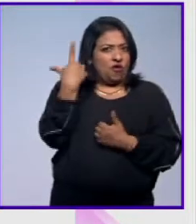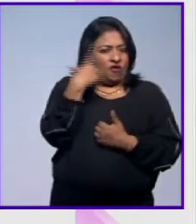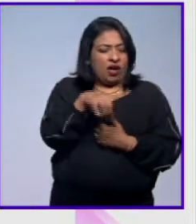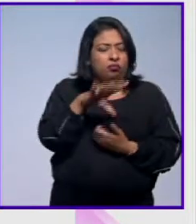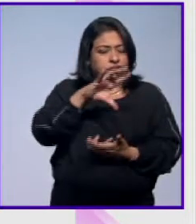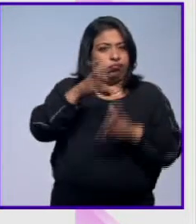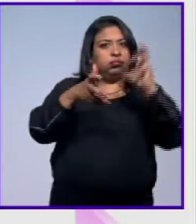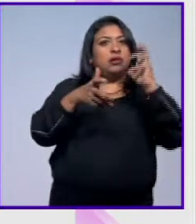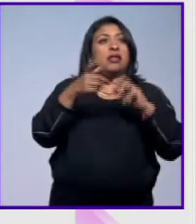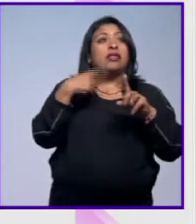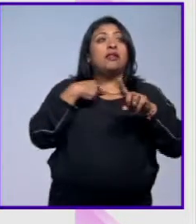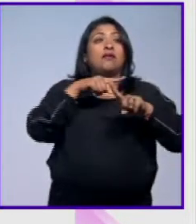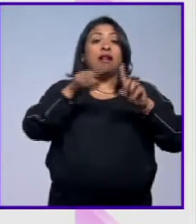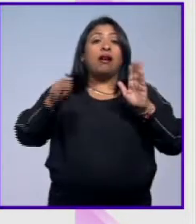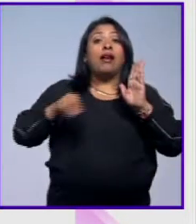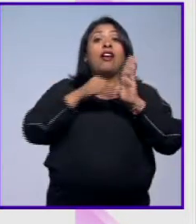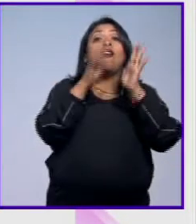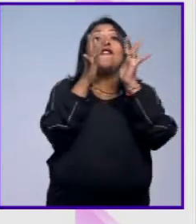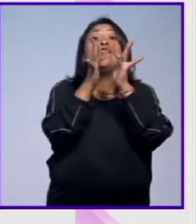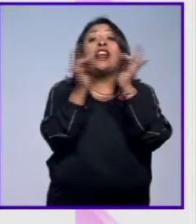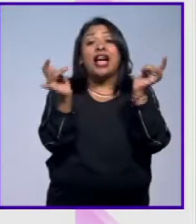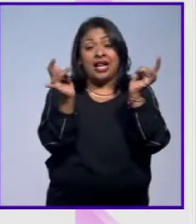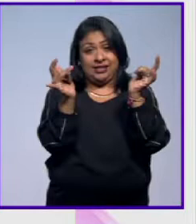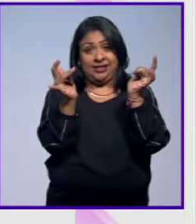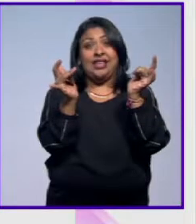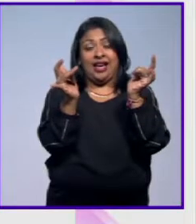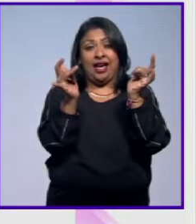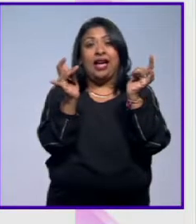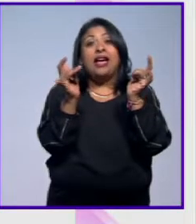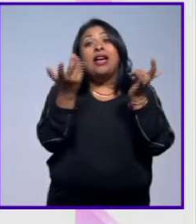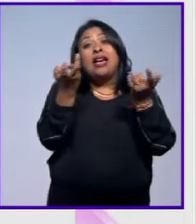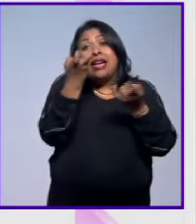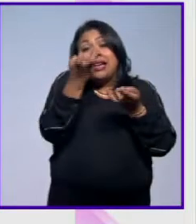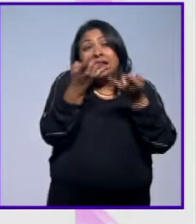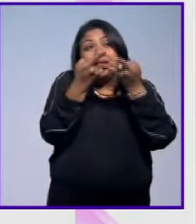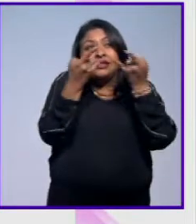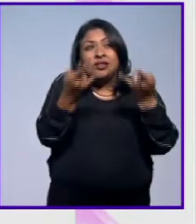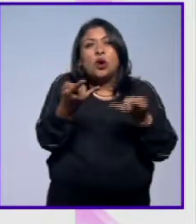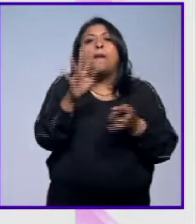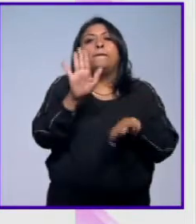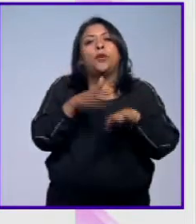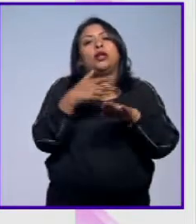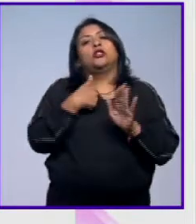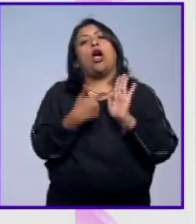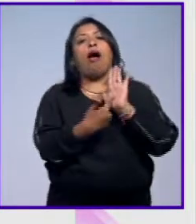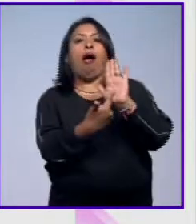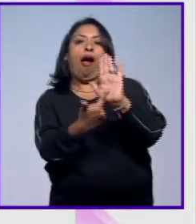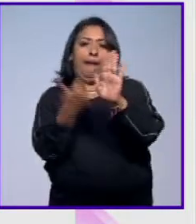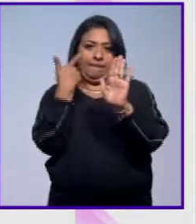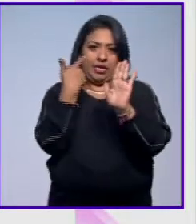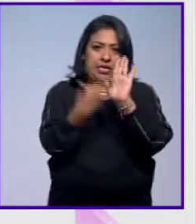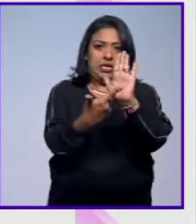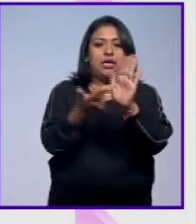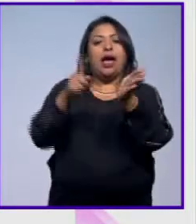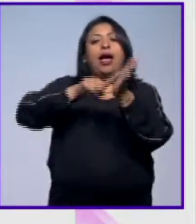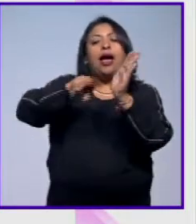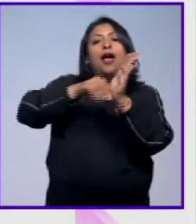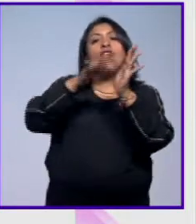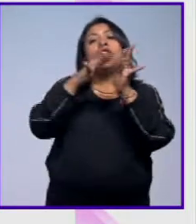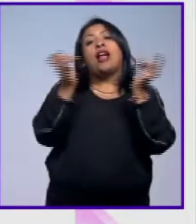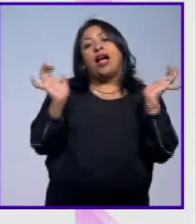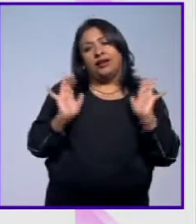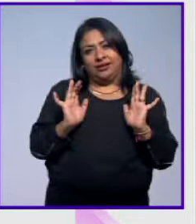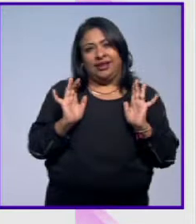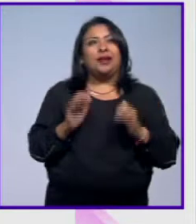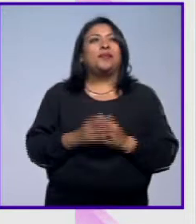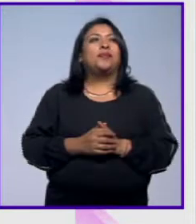la diferencia es que aquí está incluida Francia. Me parece que casos como esos... Claro, por eso está visibilizado y por eso tuvo la... Y si no,